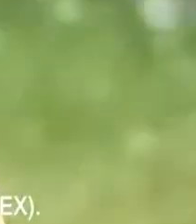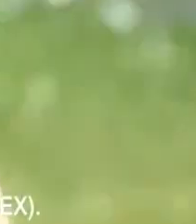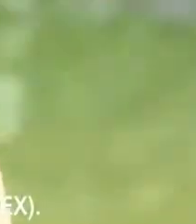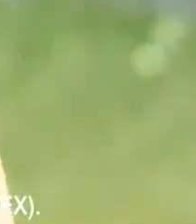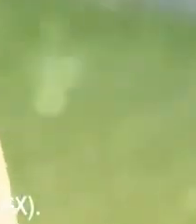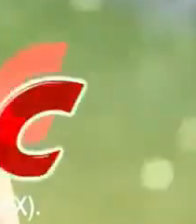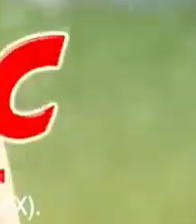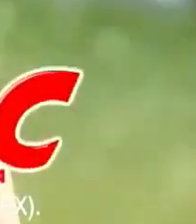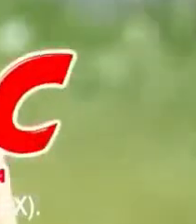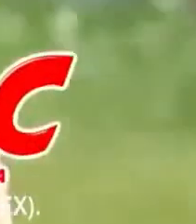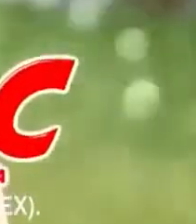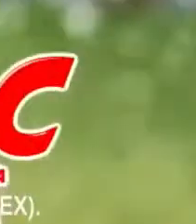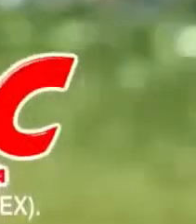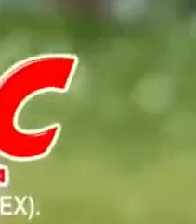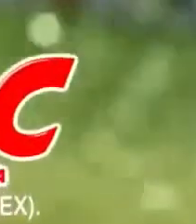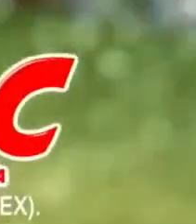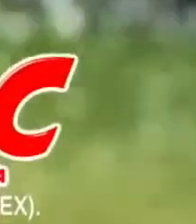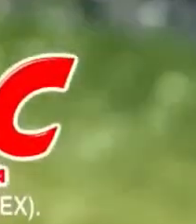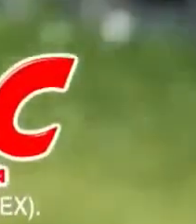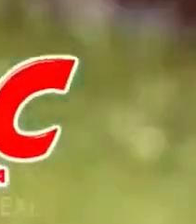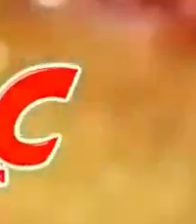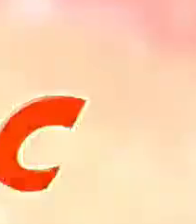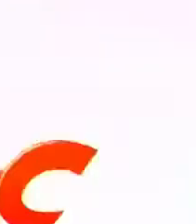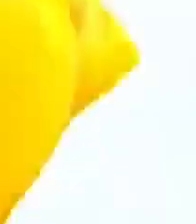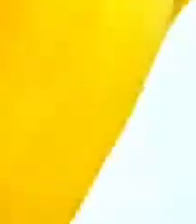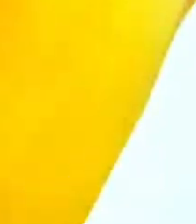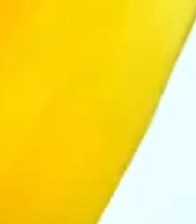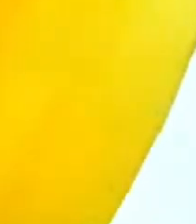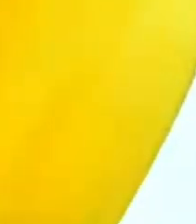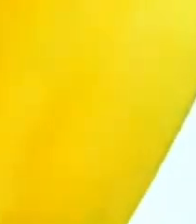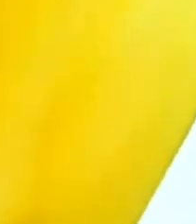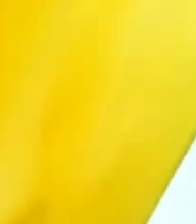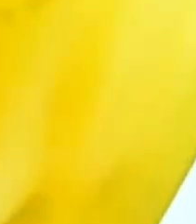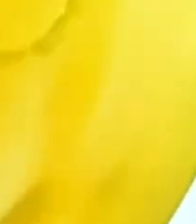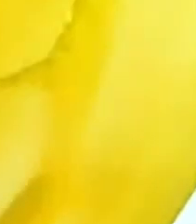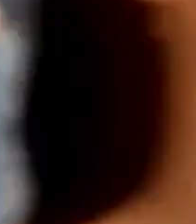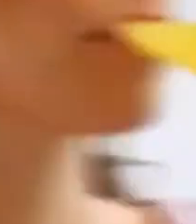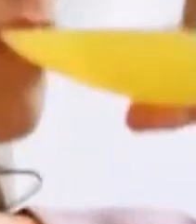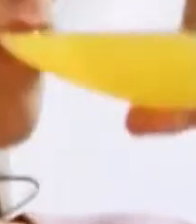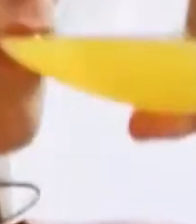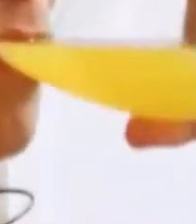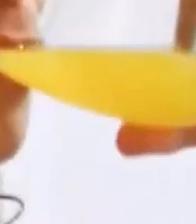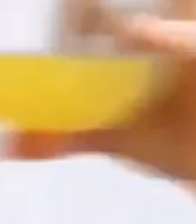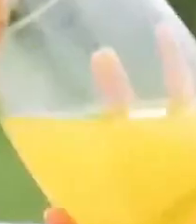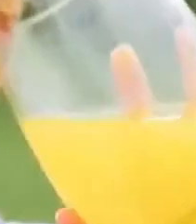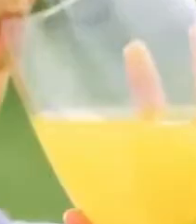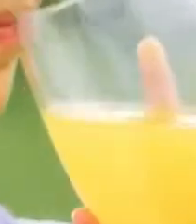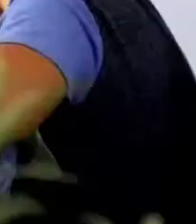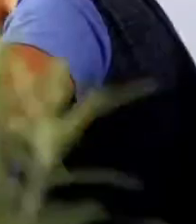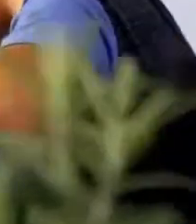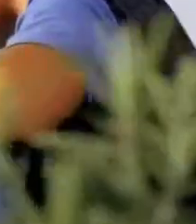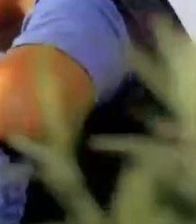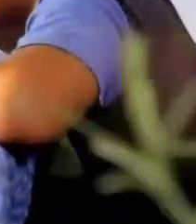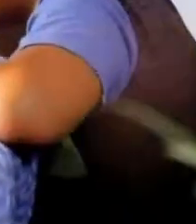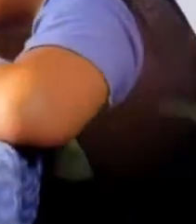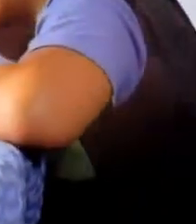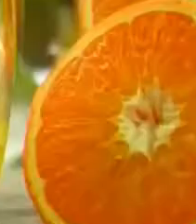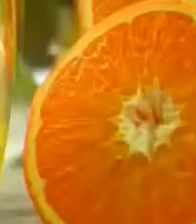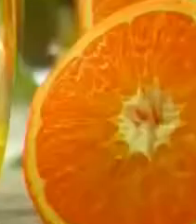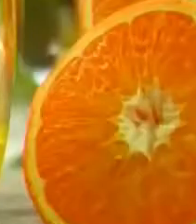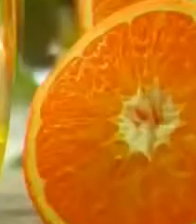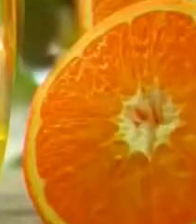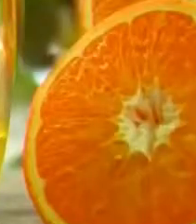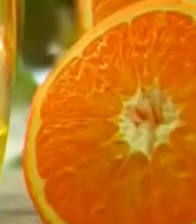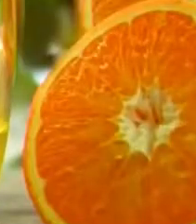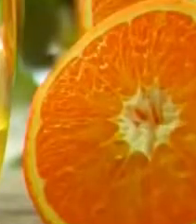tienes el 100% de vitamina C que necesitas al día. Además, tiene magnesio y zinc. Pulp, Pulp, todo el día